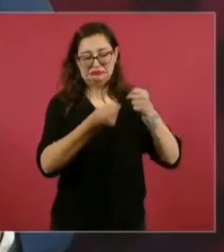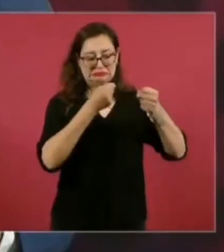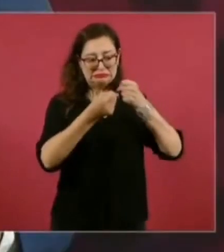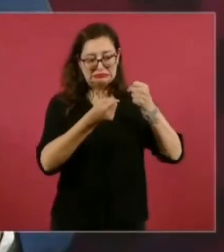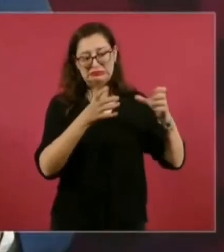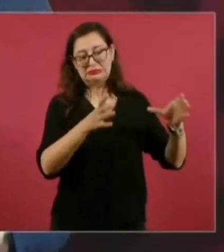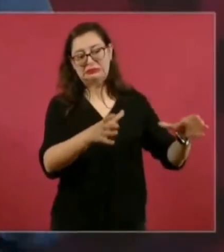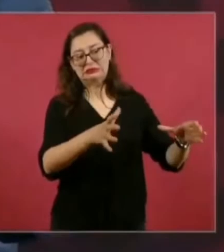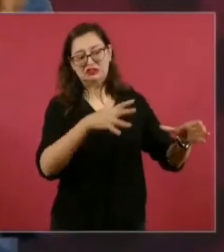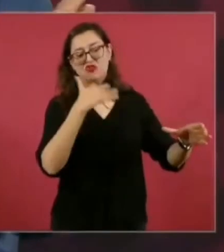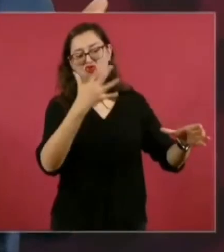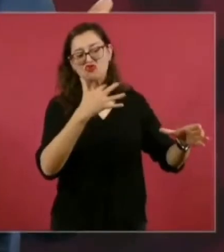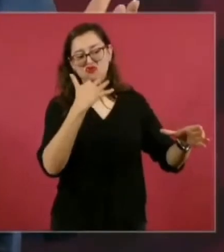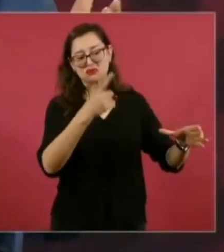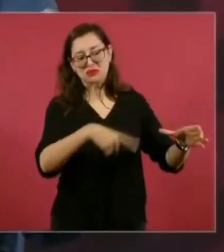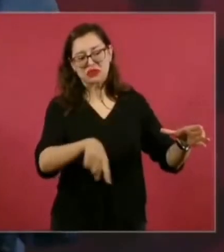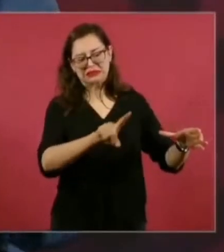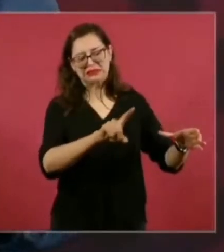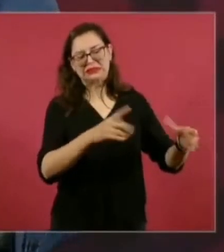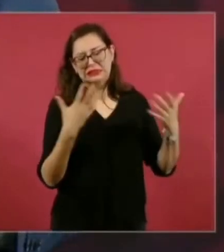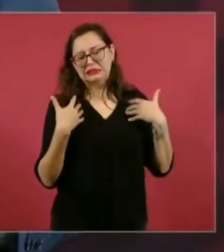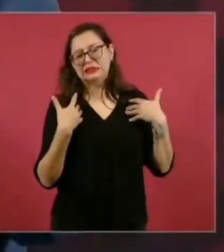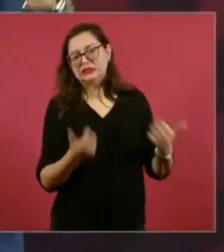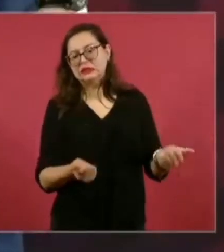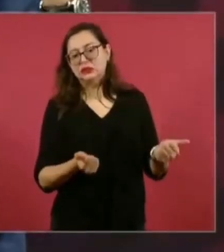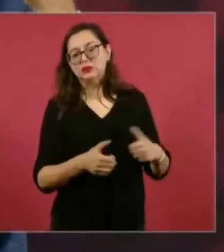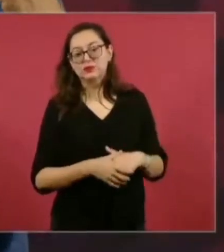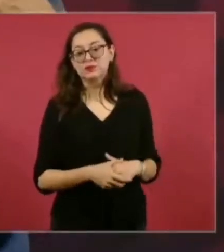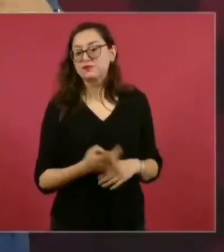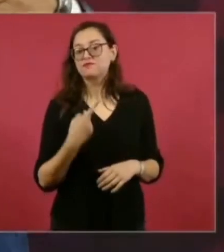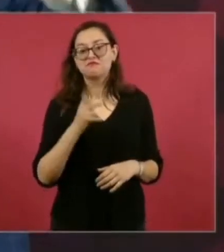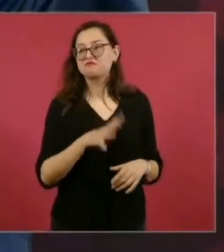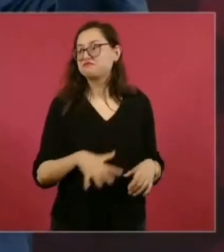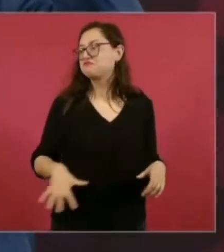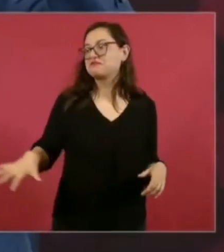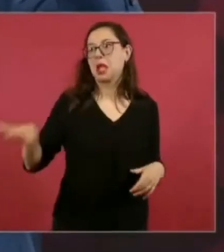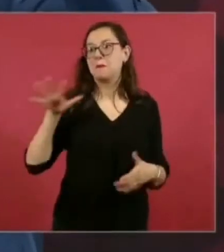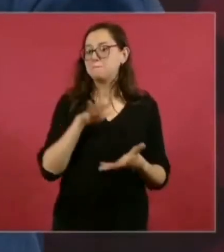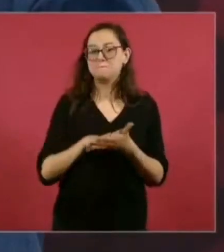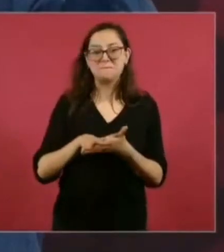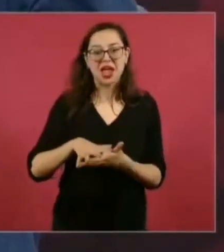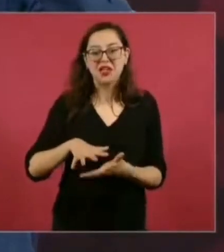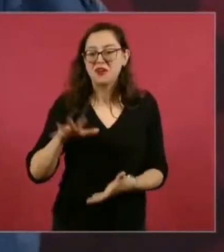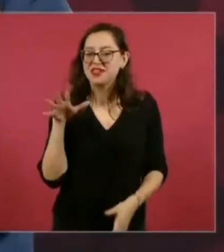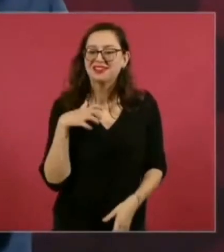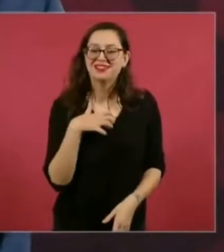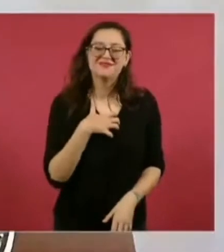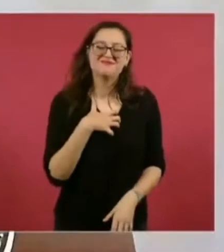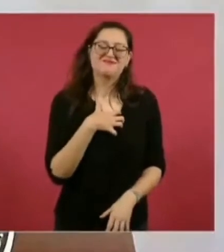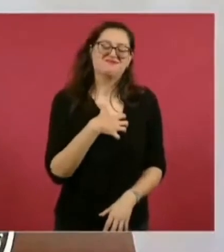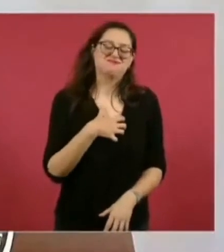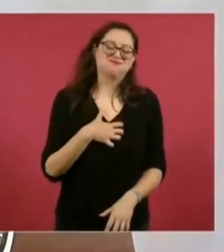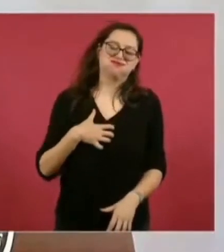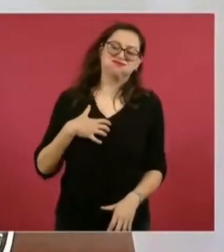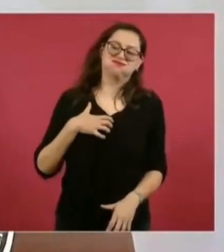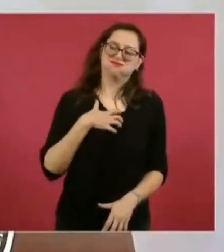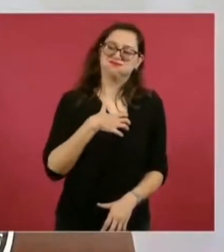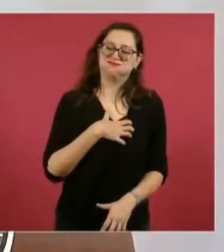Los entiendo, pero la mayoría de la gente está muy contenta,